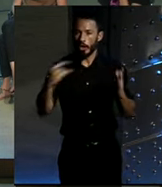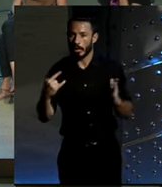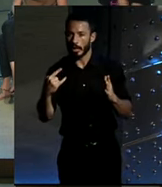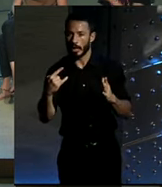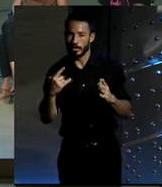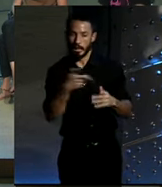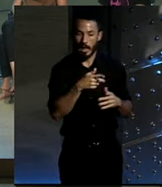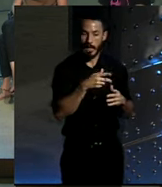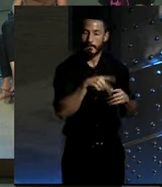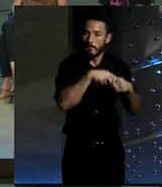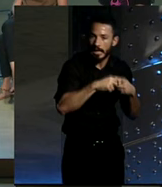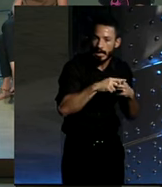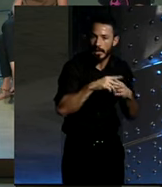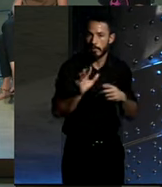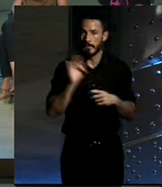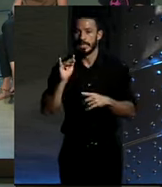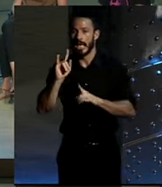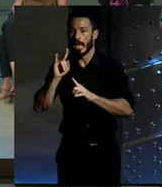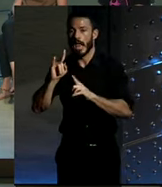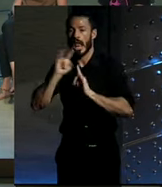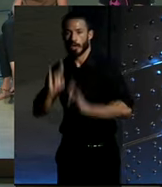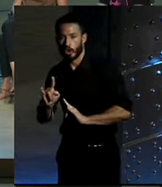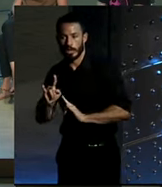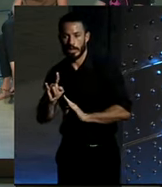la bicicleta, y esto que es una locura.